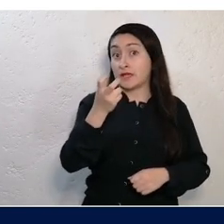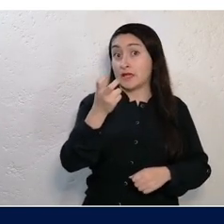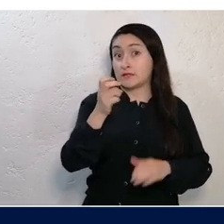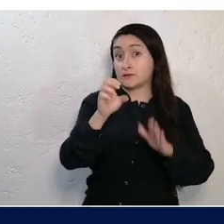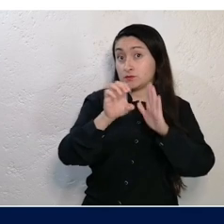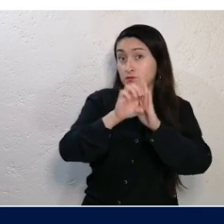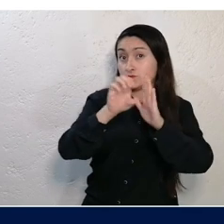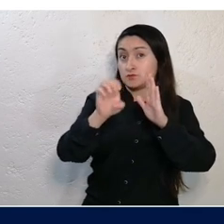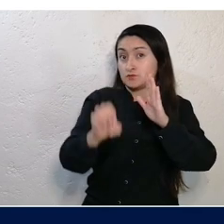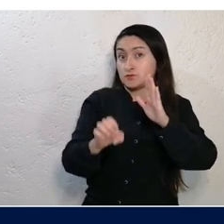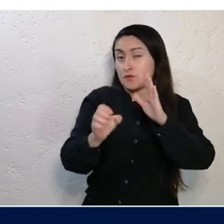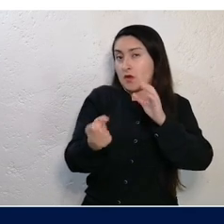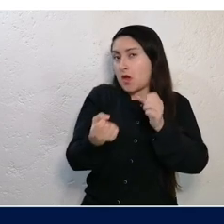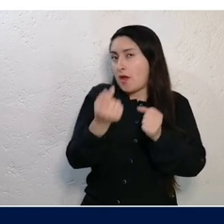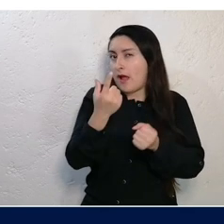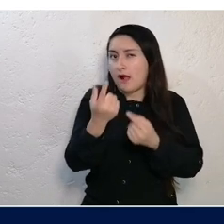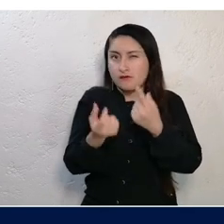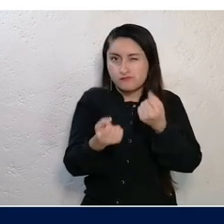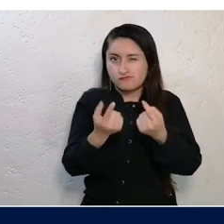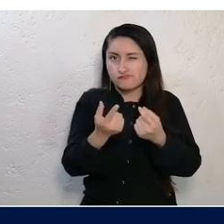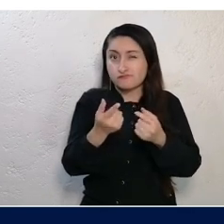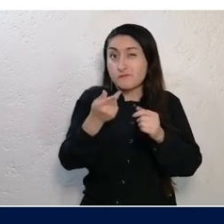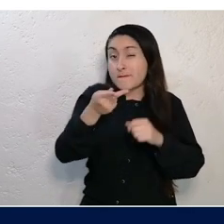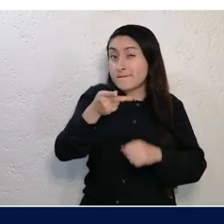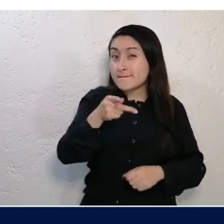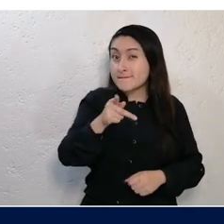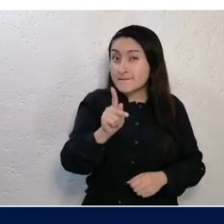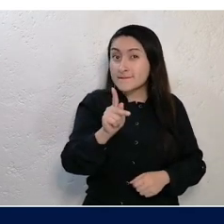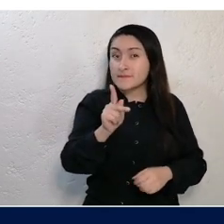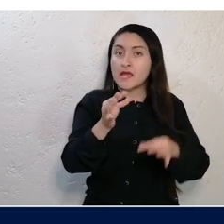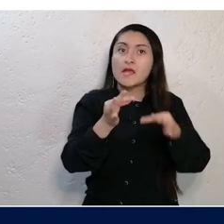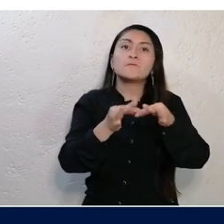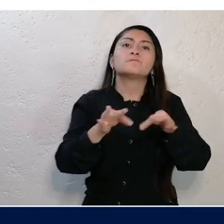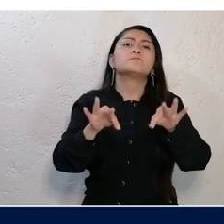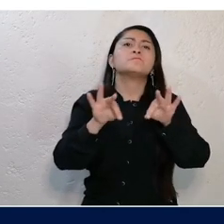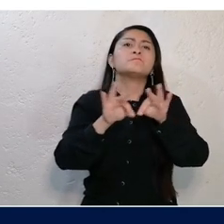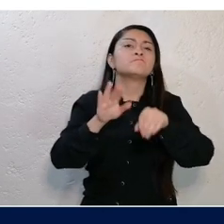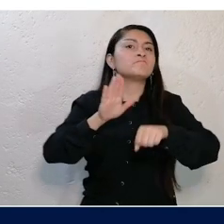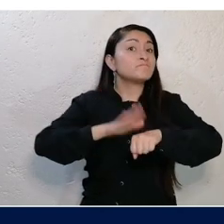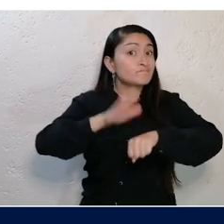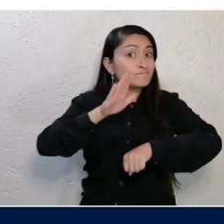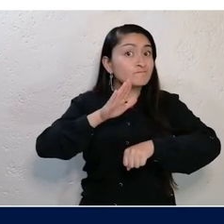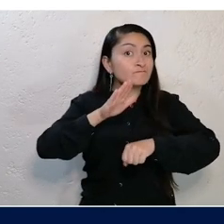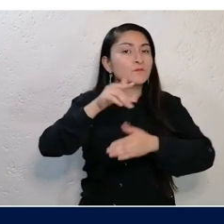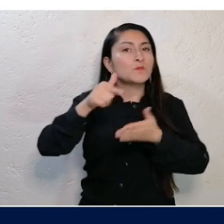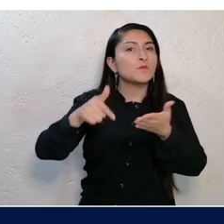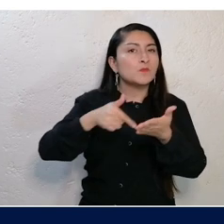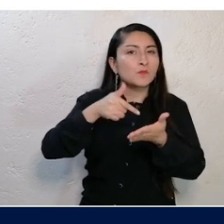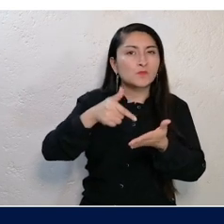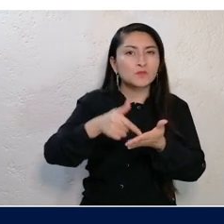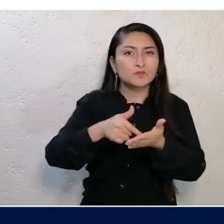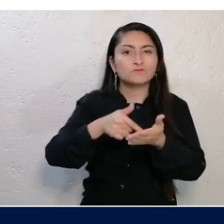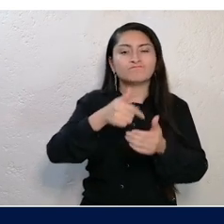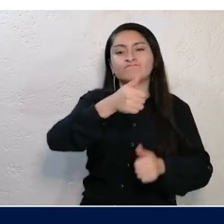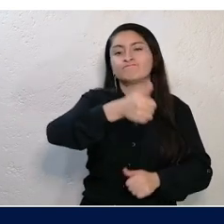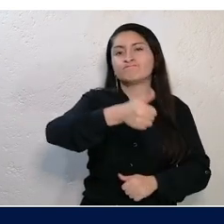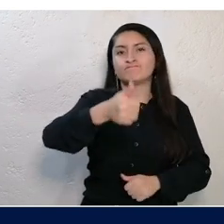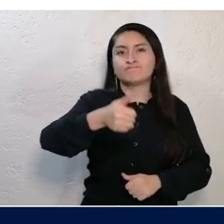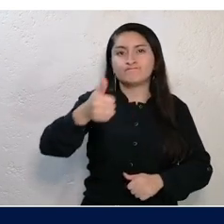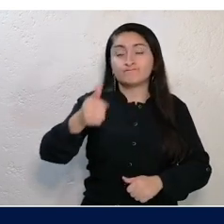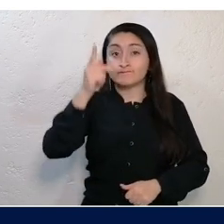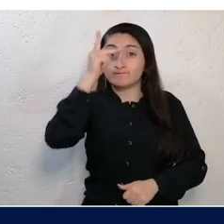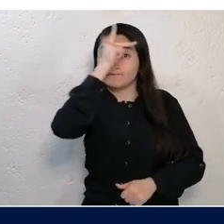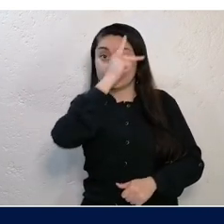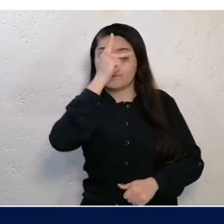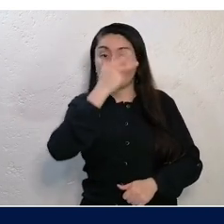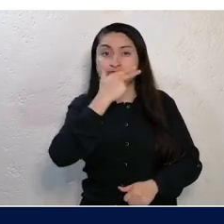en centros de investigación o directamente en comunidades, por mencionar algunos ejemplos. Pero lo